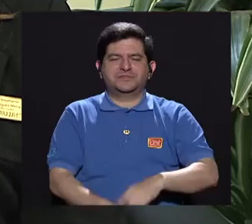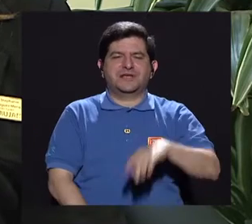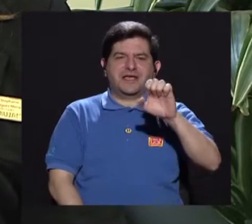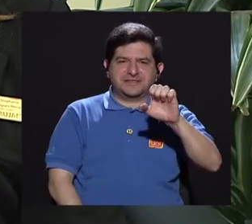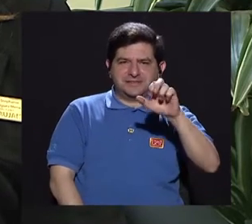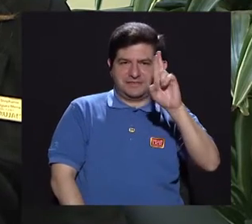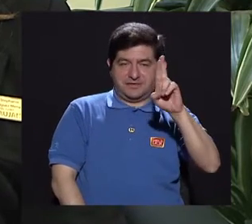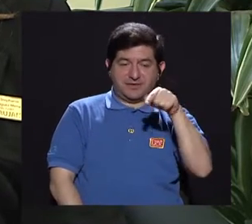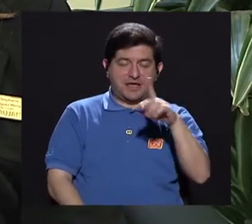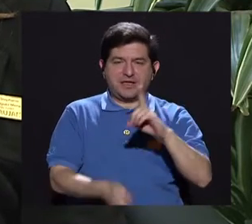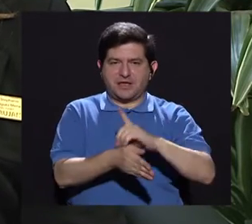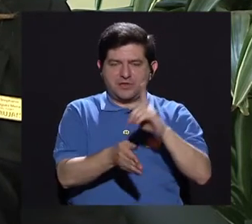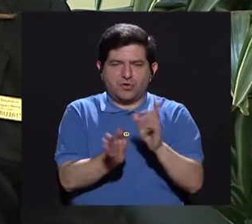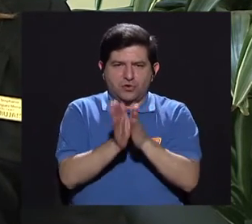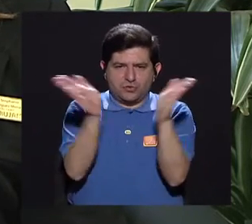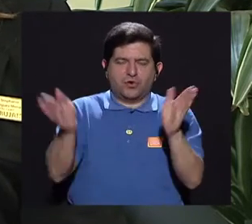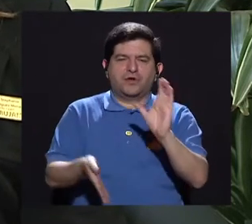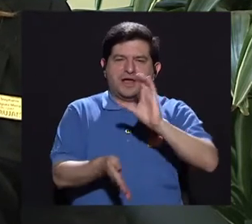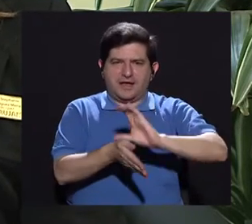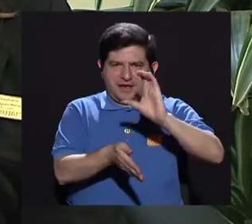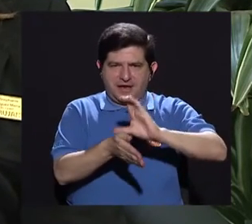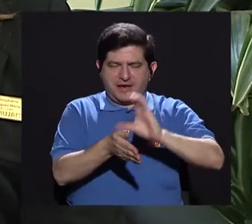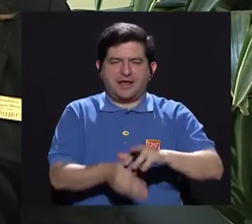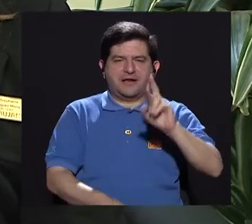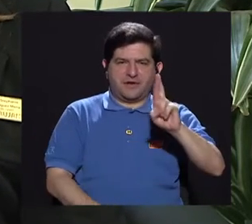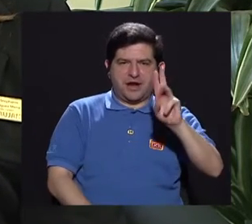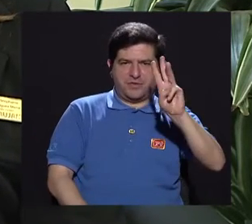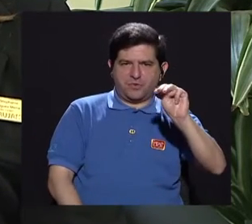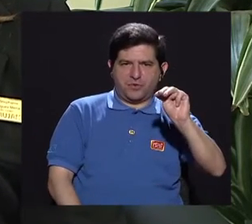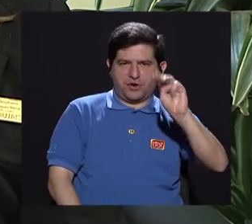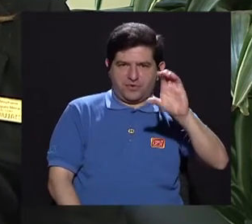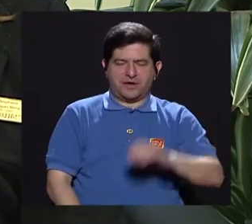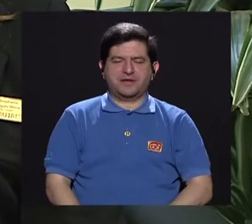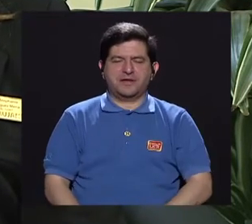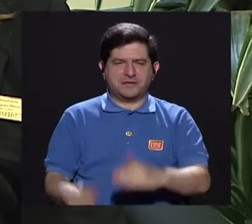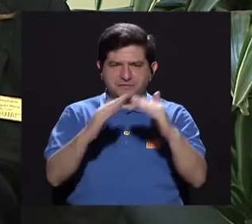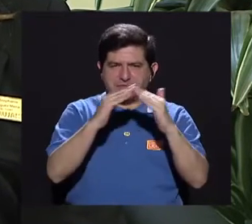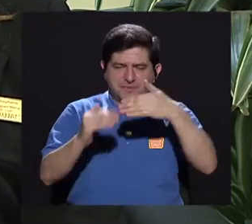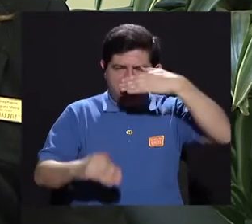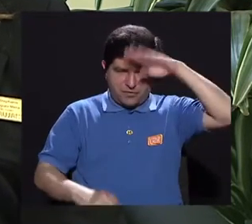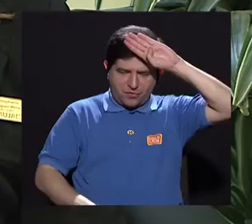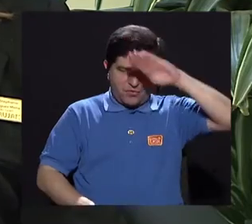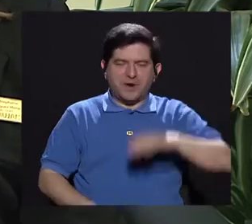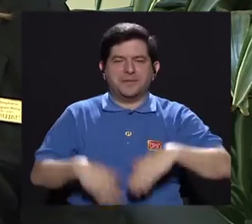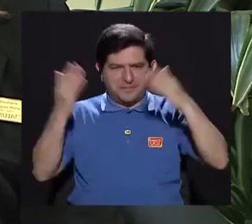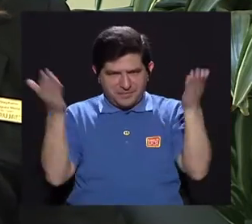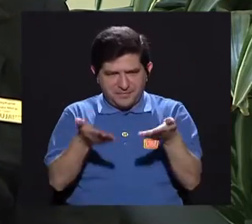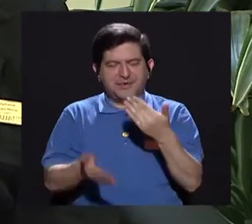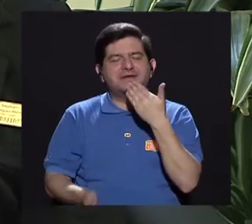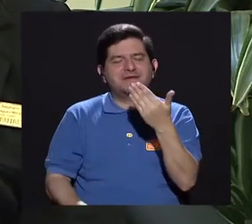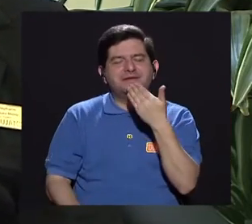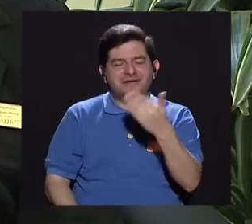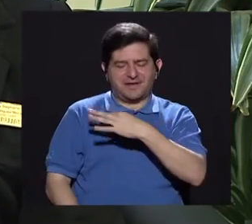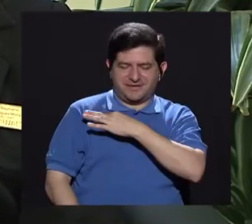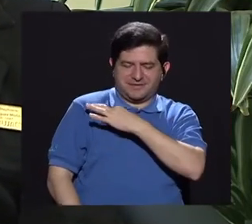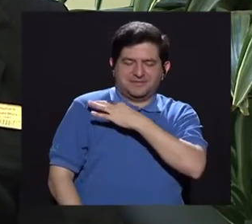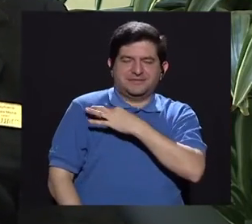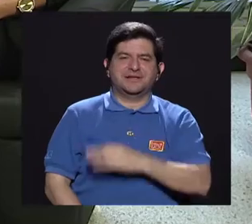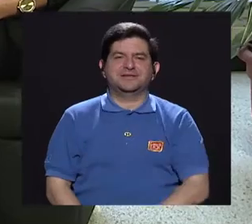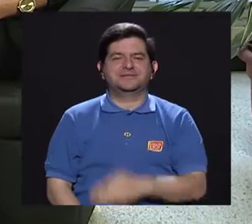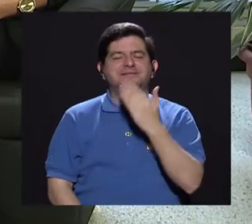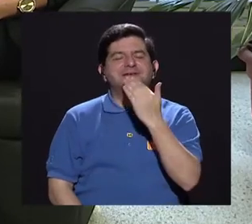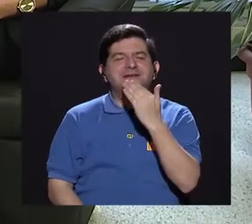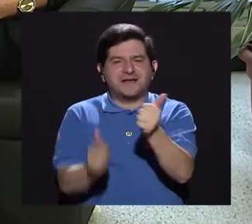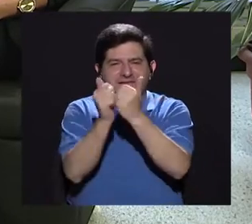Estefany Rodríguez, ella es médica general en la clínica Ricardo Moreno Cañas en Barrio Cuba. Bienvenida. Gracias por invitarme. Gracias